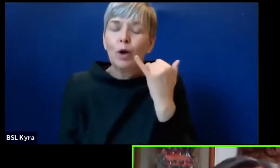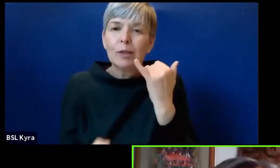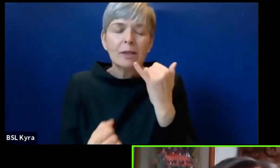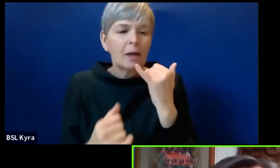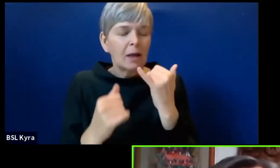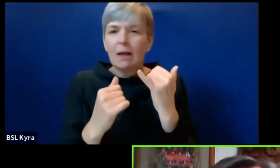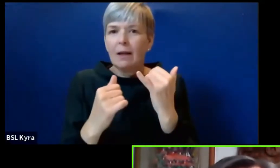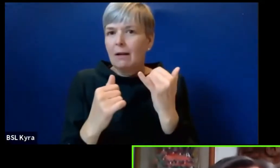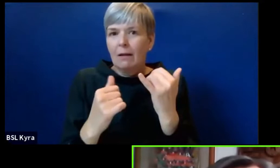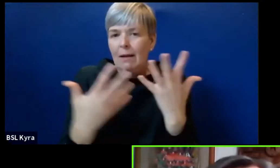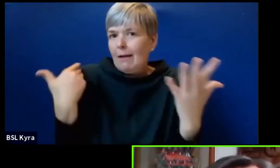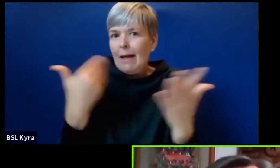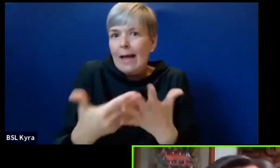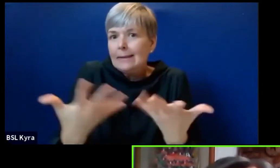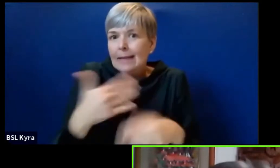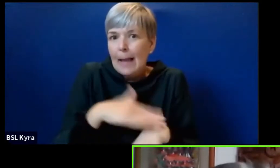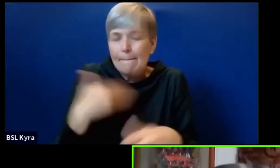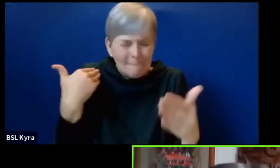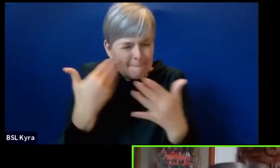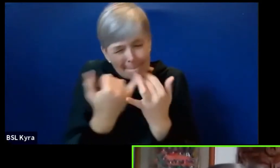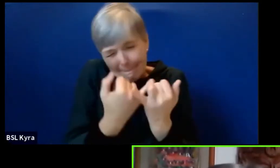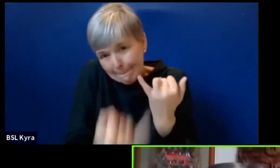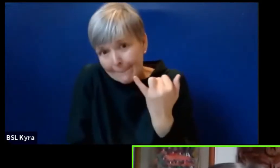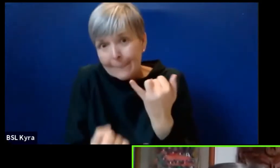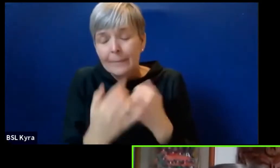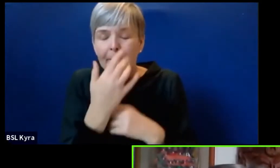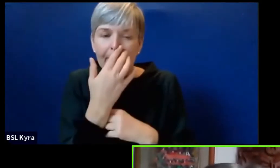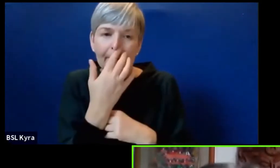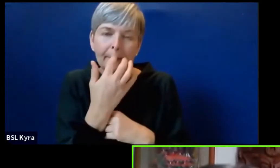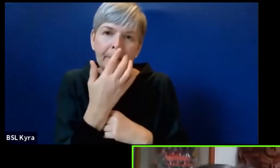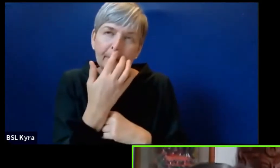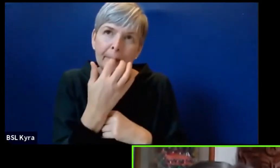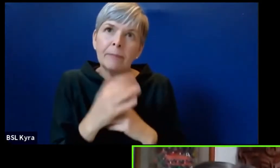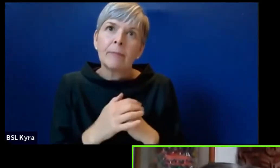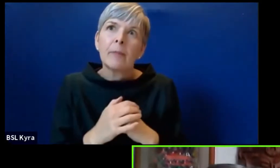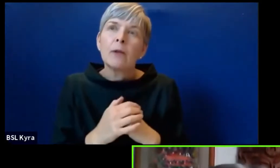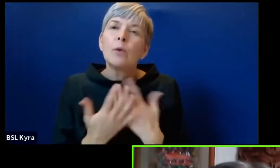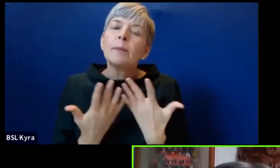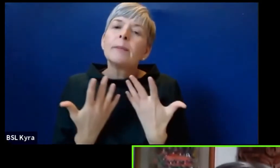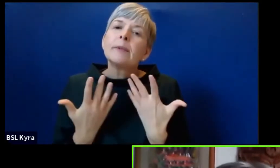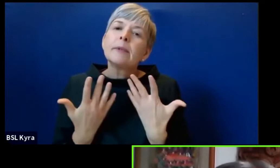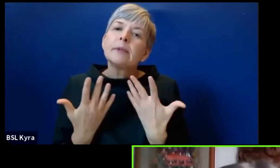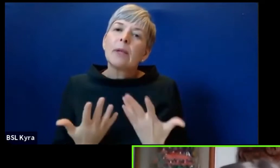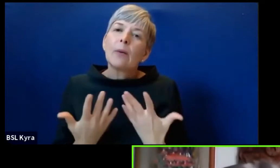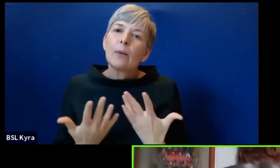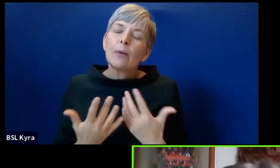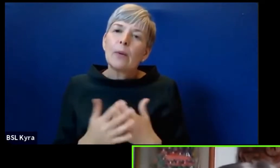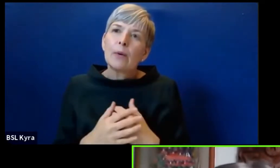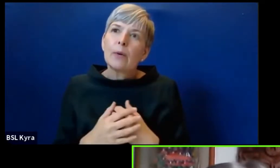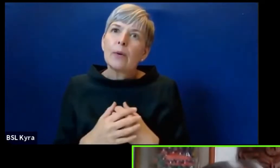muy importante. ¿Cómo construir, cómo avanzar al nuevo pacto verde global